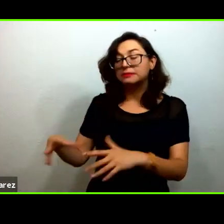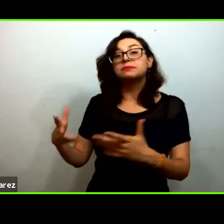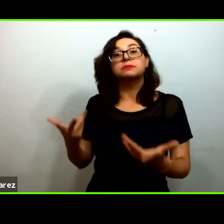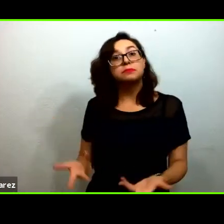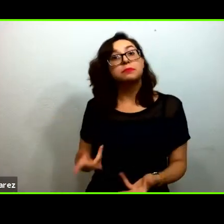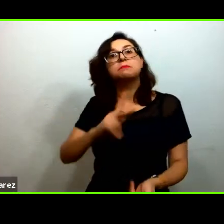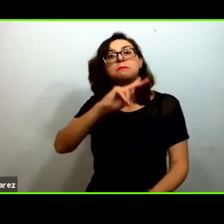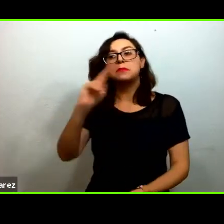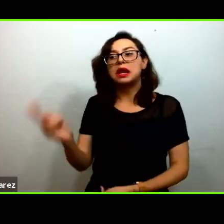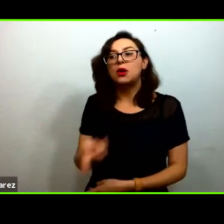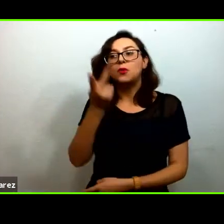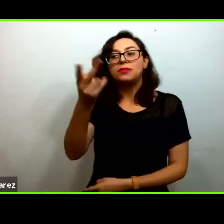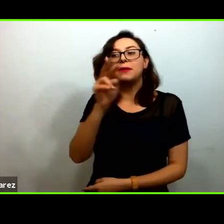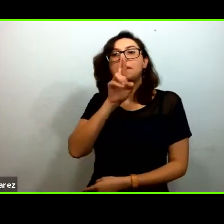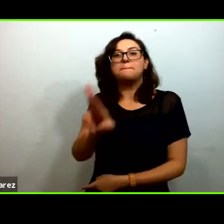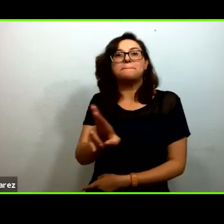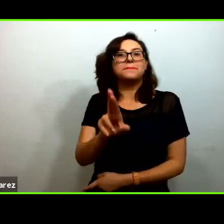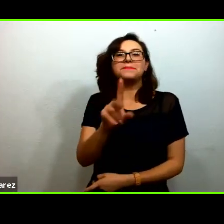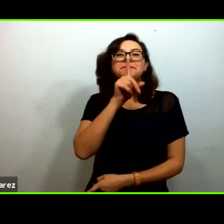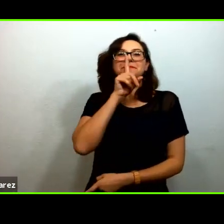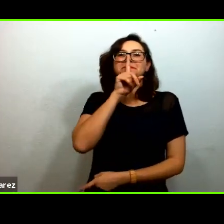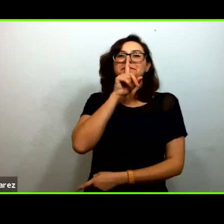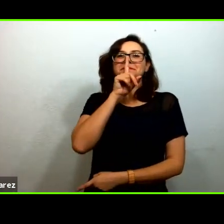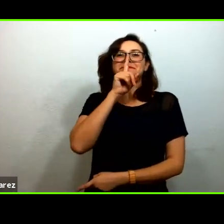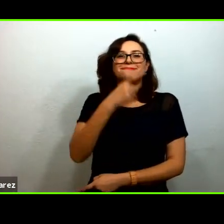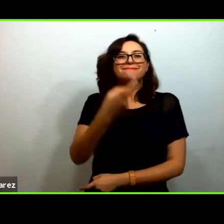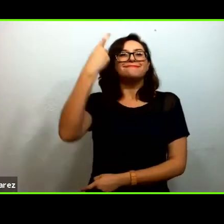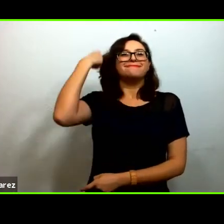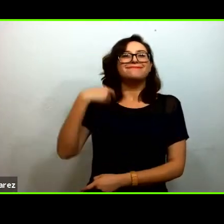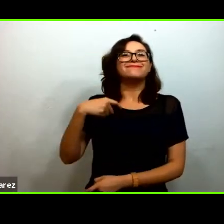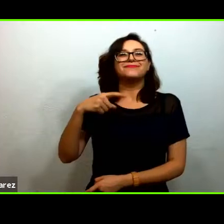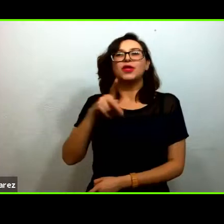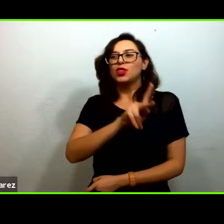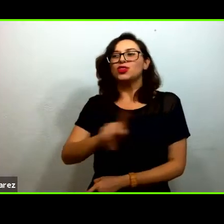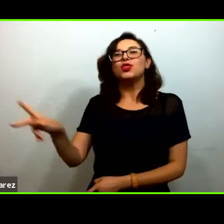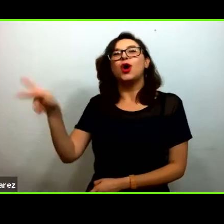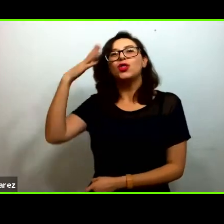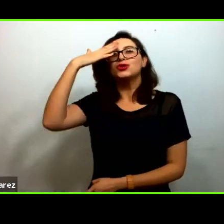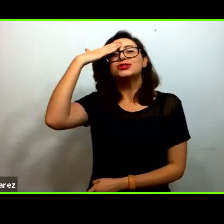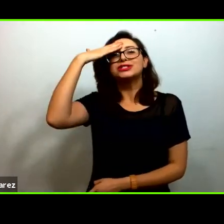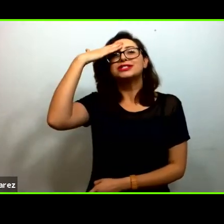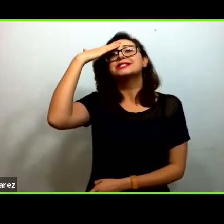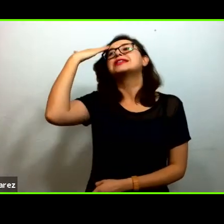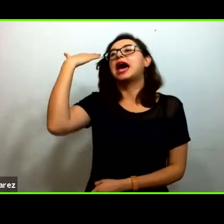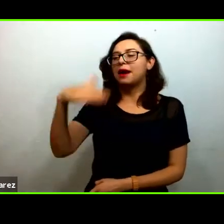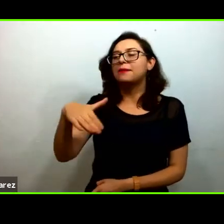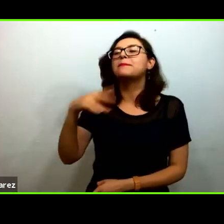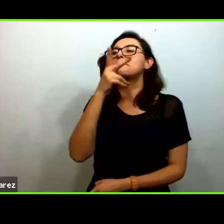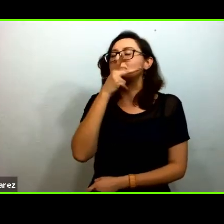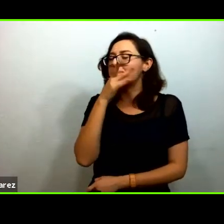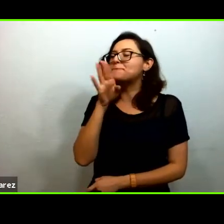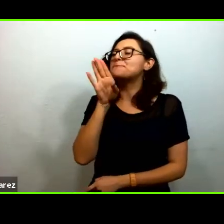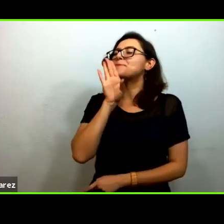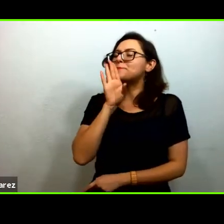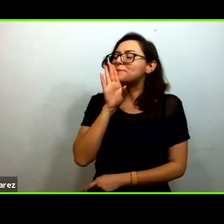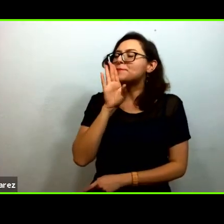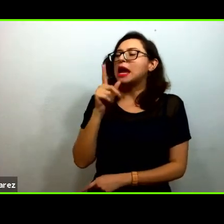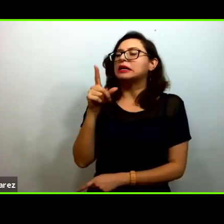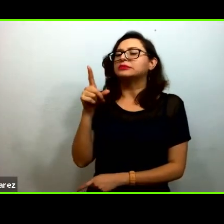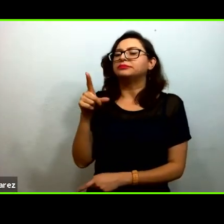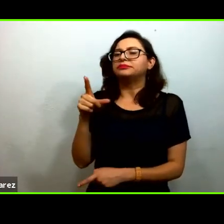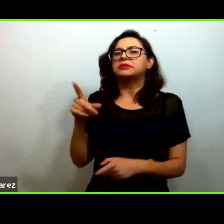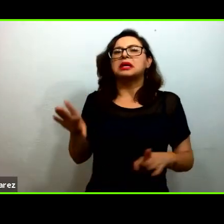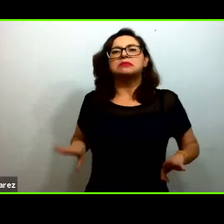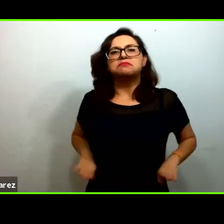sabemos que estos padres de familia contaban con habilidades a lo mejor todavía en desarrollo